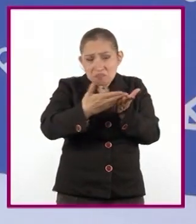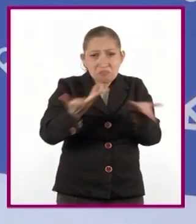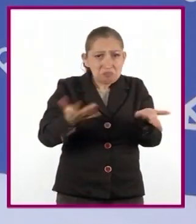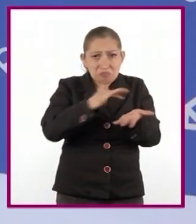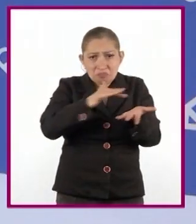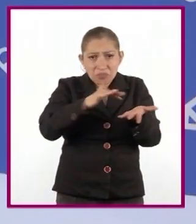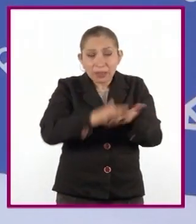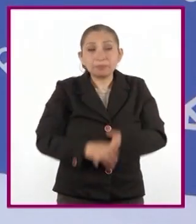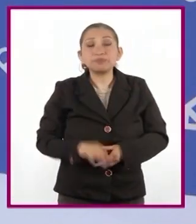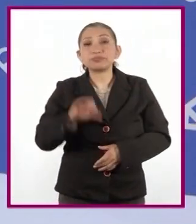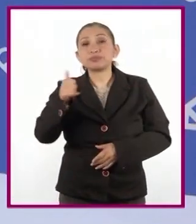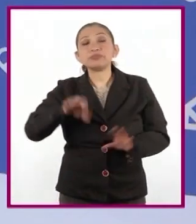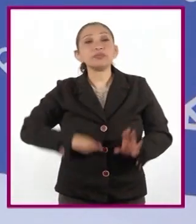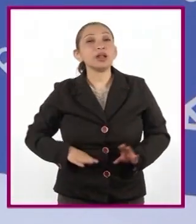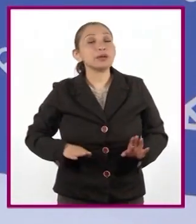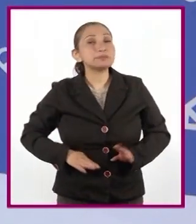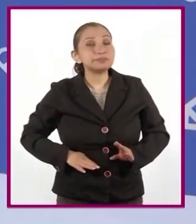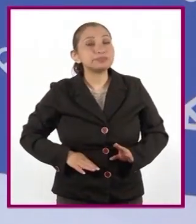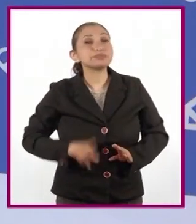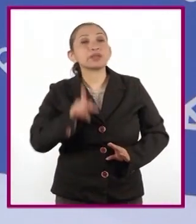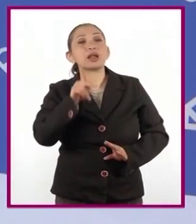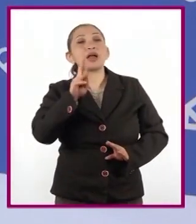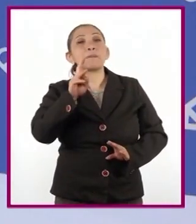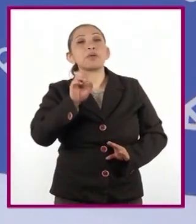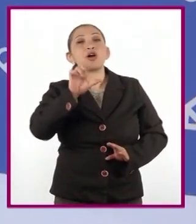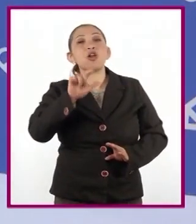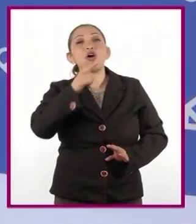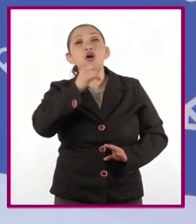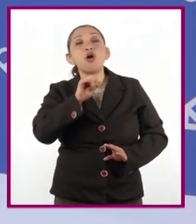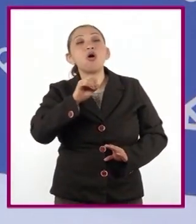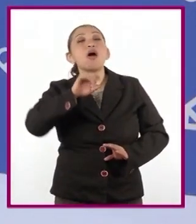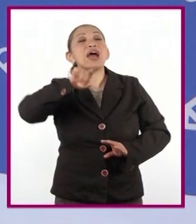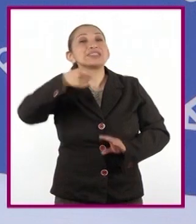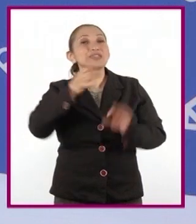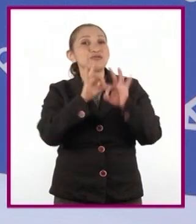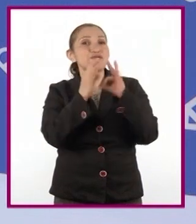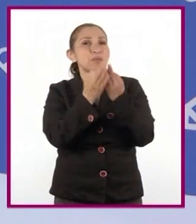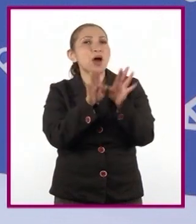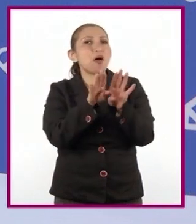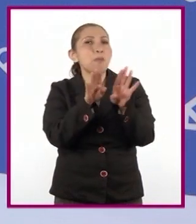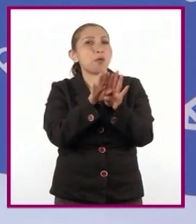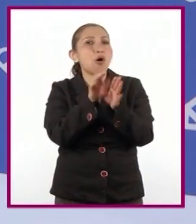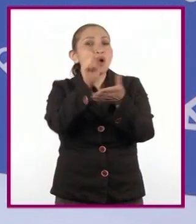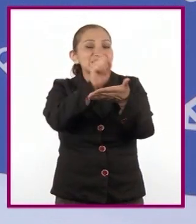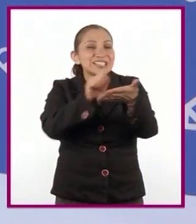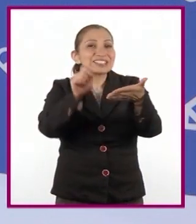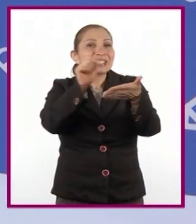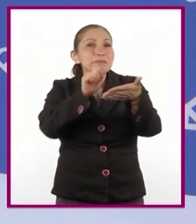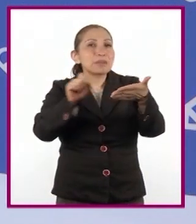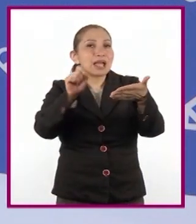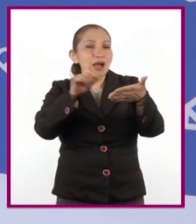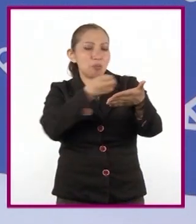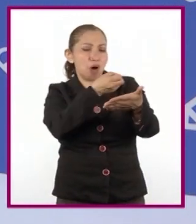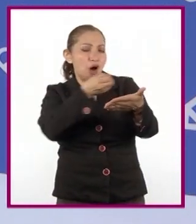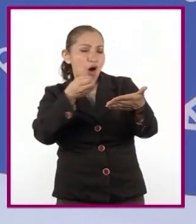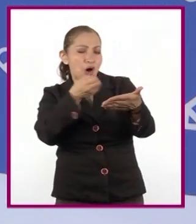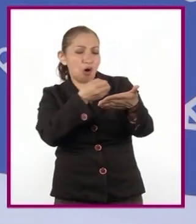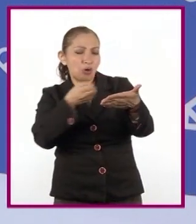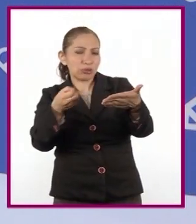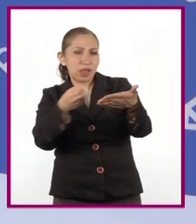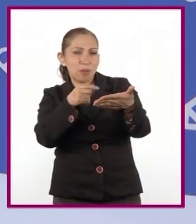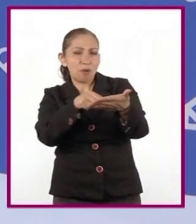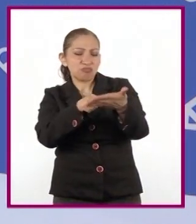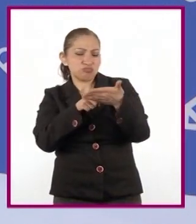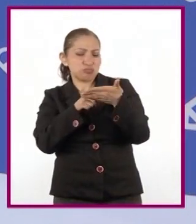Otra característica muy importante del prólogo tiene que ver con la forma en la que se redacta, es decir, la manera en la que se